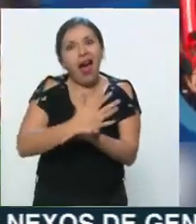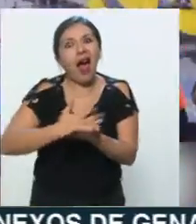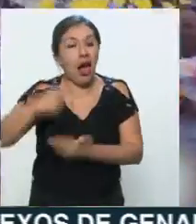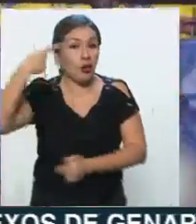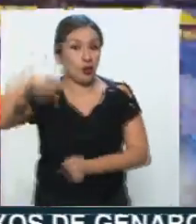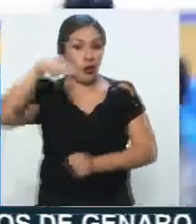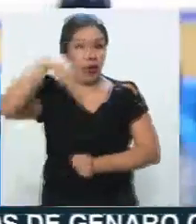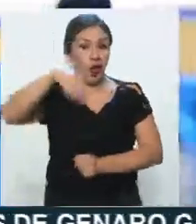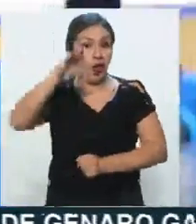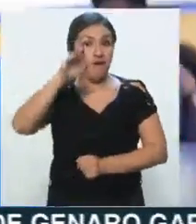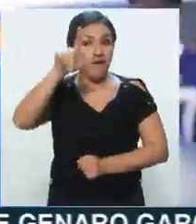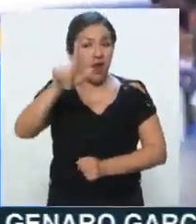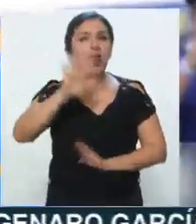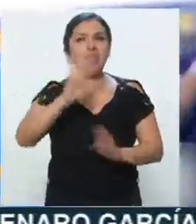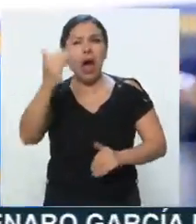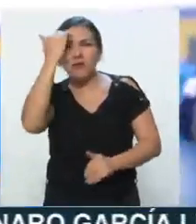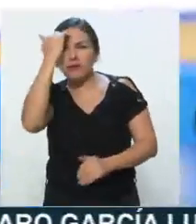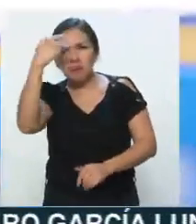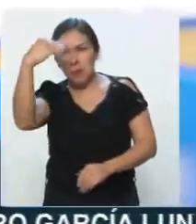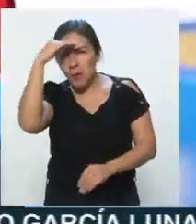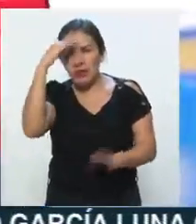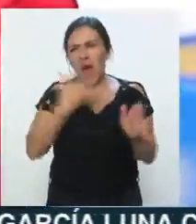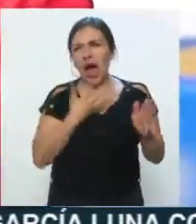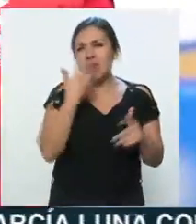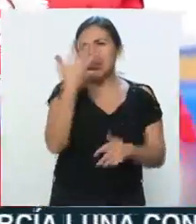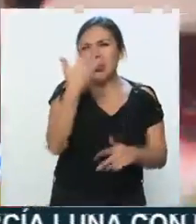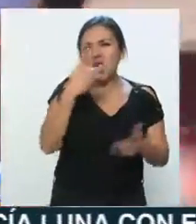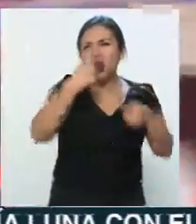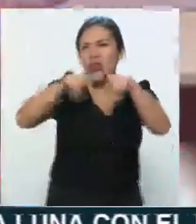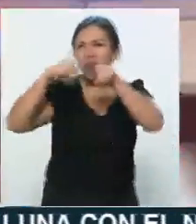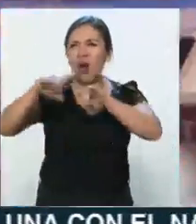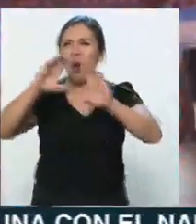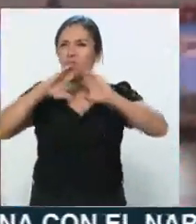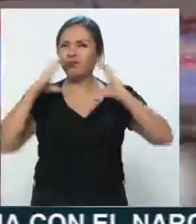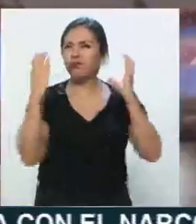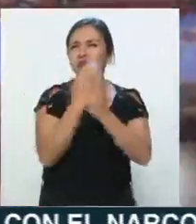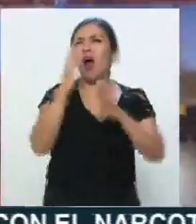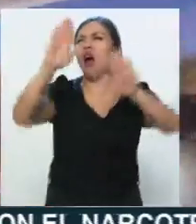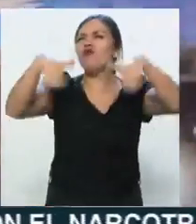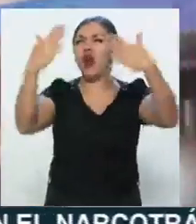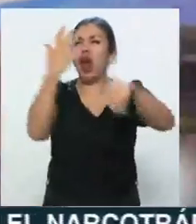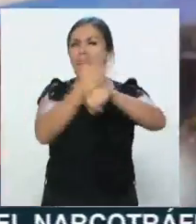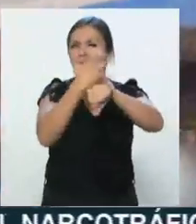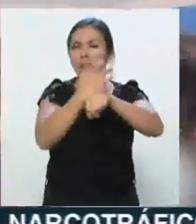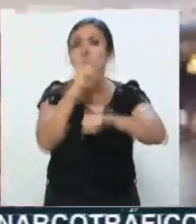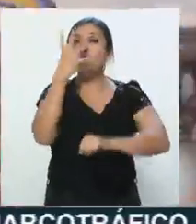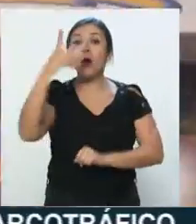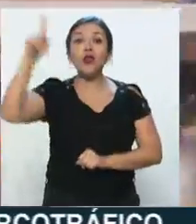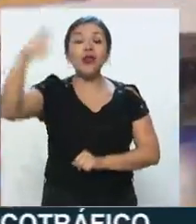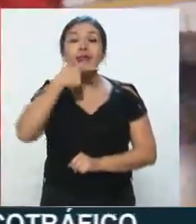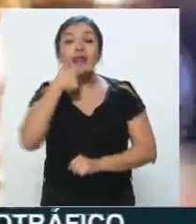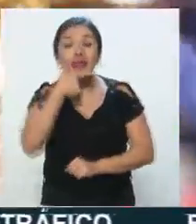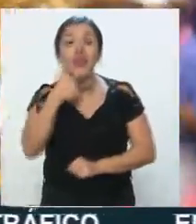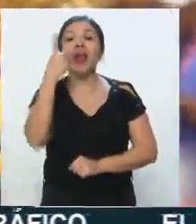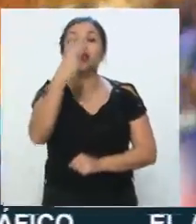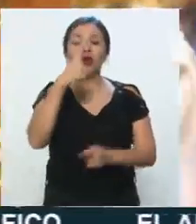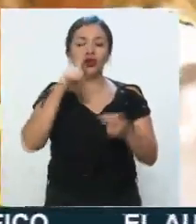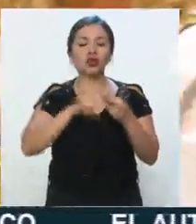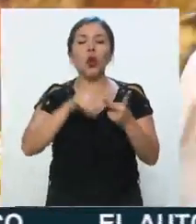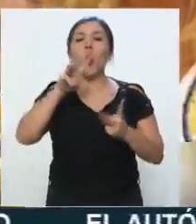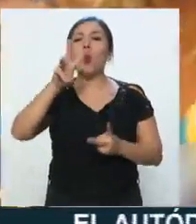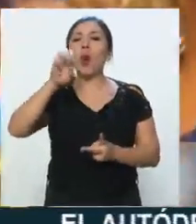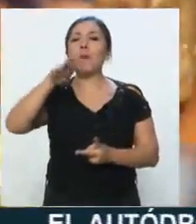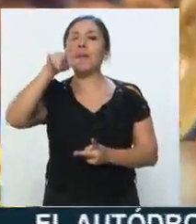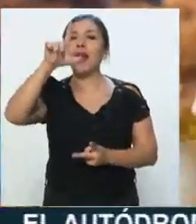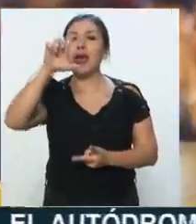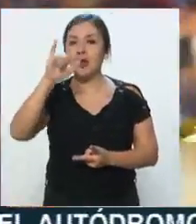tiene la NFL. Tenía previsto cinco partidos fuera de los Estados Unidos, cuatro de ellos en Inglaterra, dos en Wembley, donde iba a ser